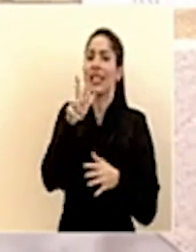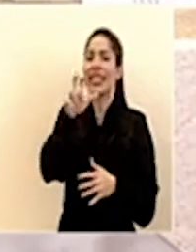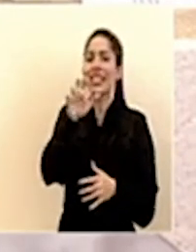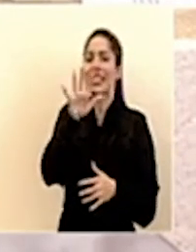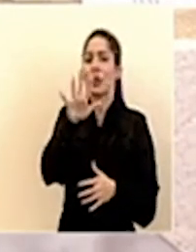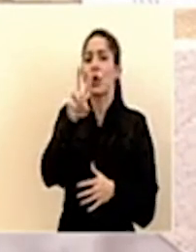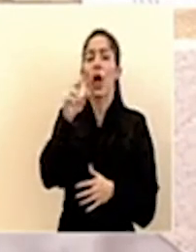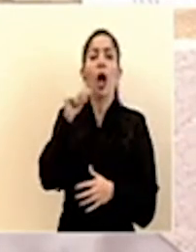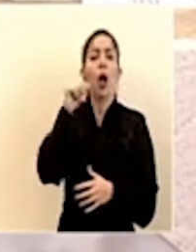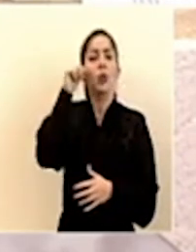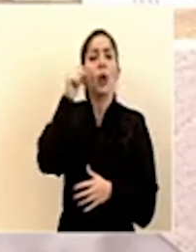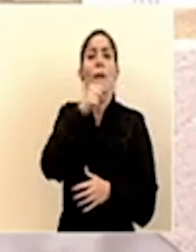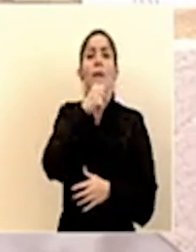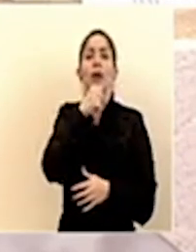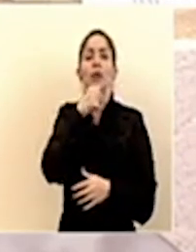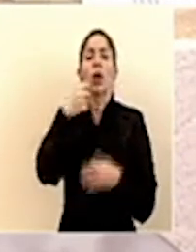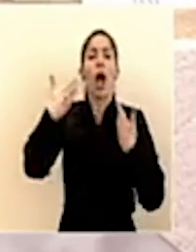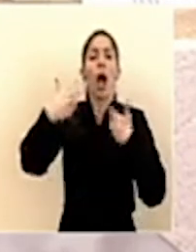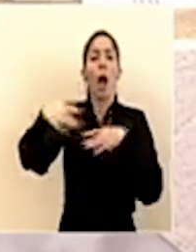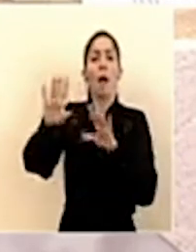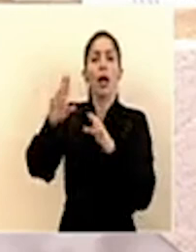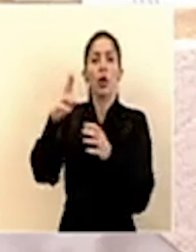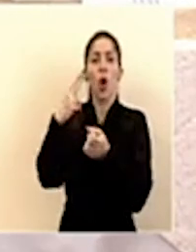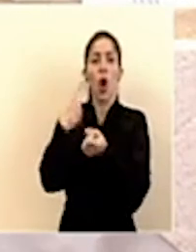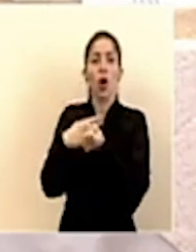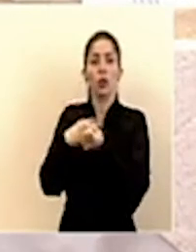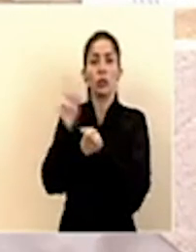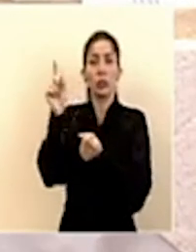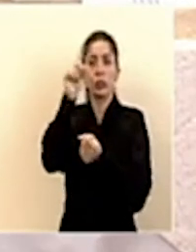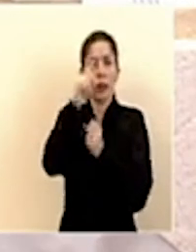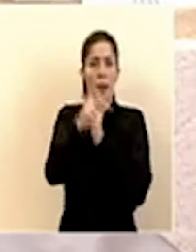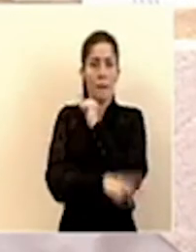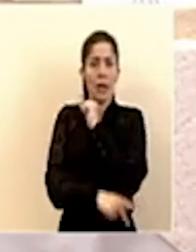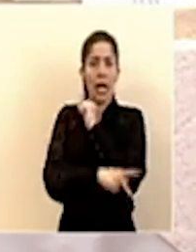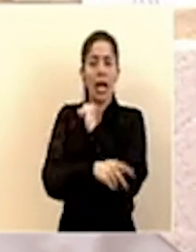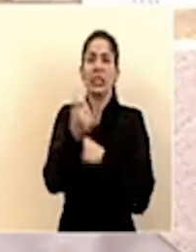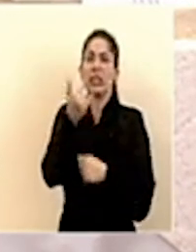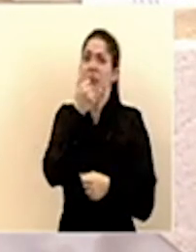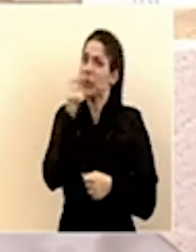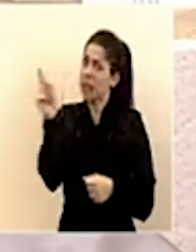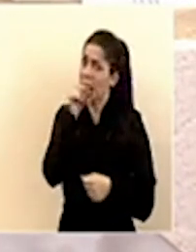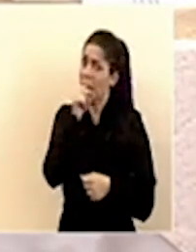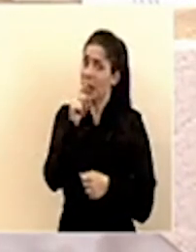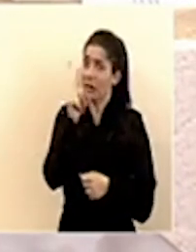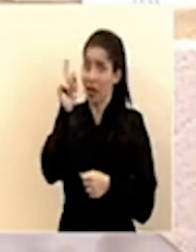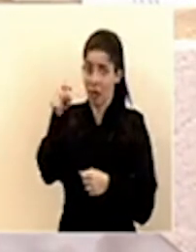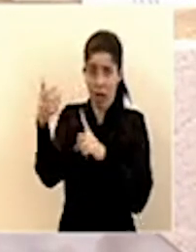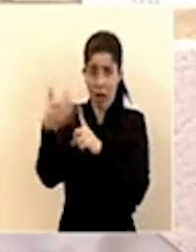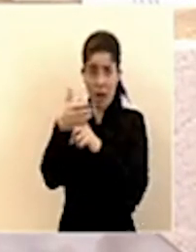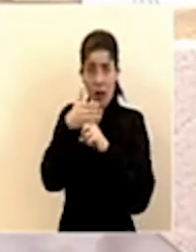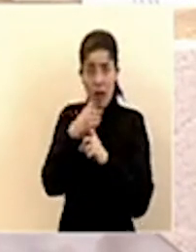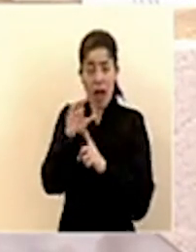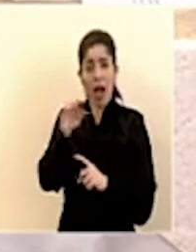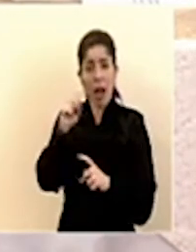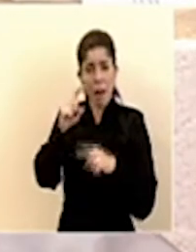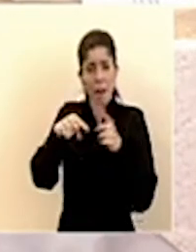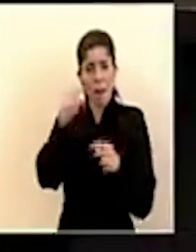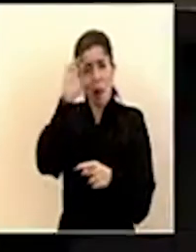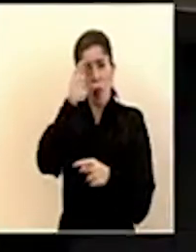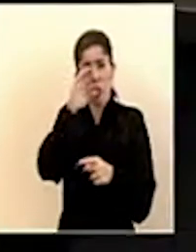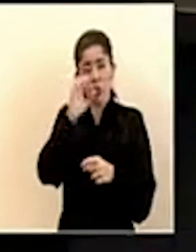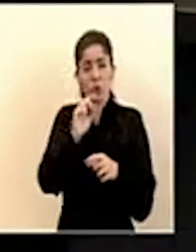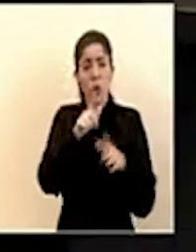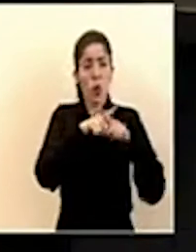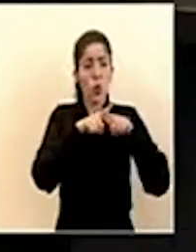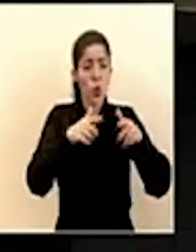352 adultos mayores abandonados en hospitales del país qué va a pasar con ellos y más bien deberían estar aislados la caja busca hacer un espacio